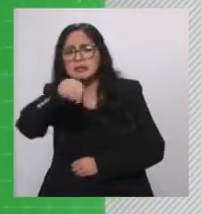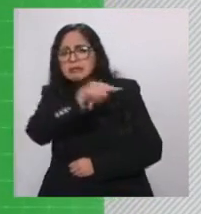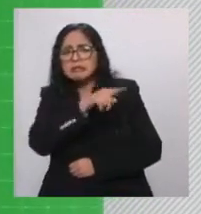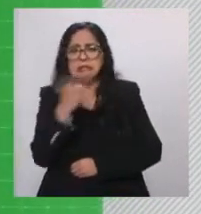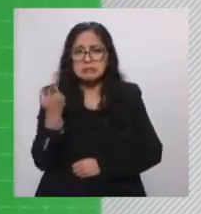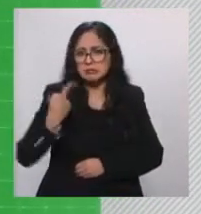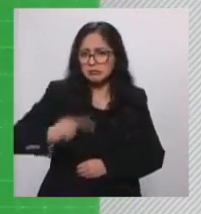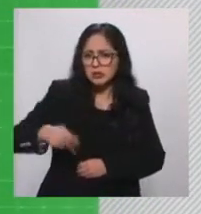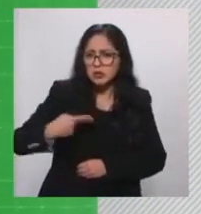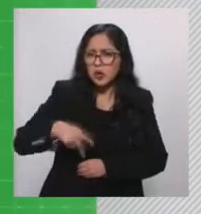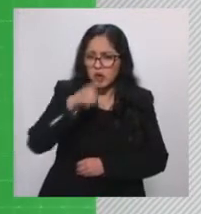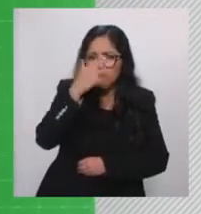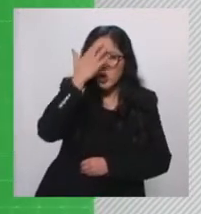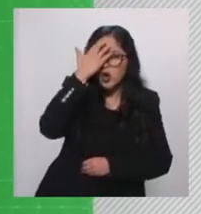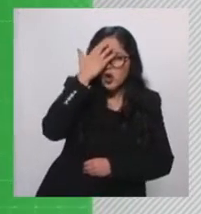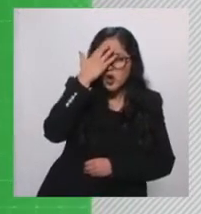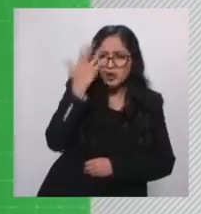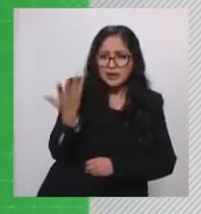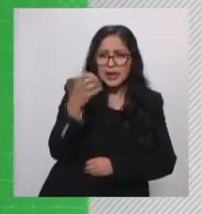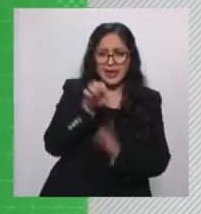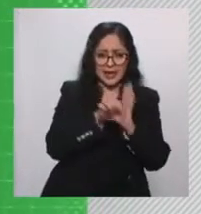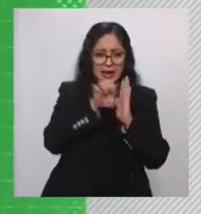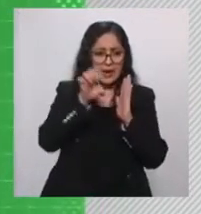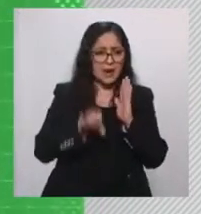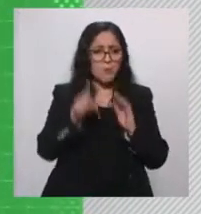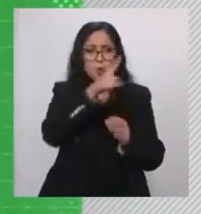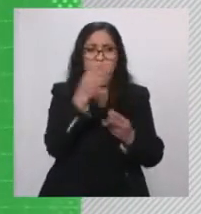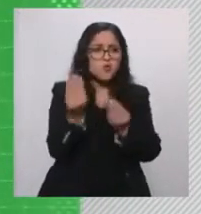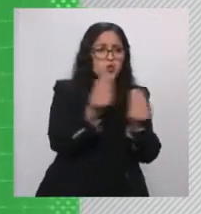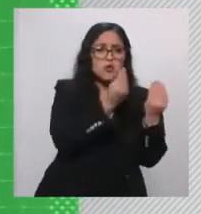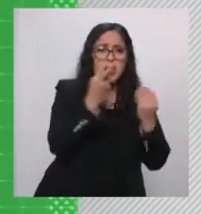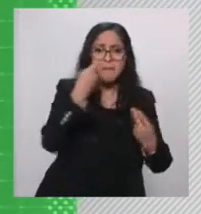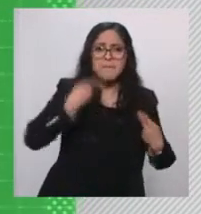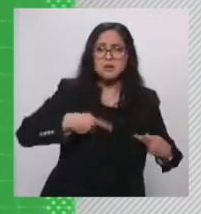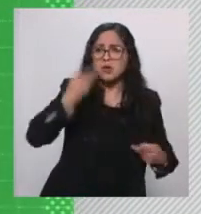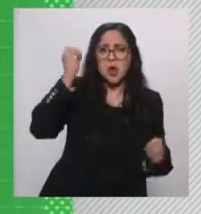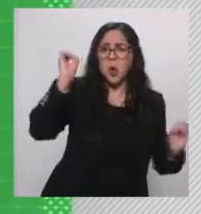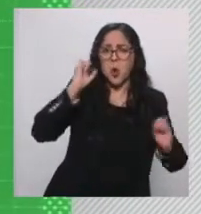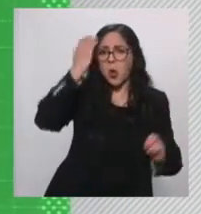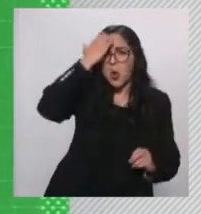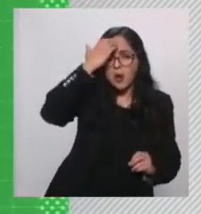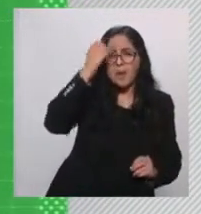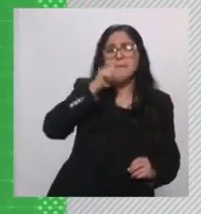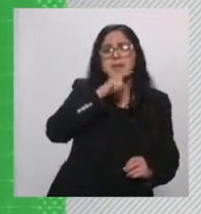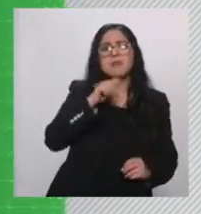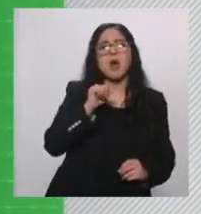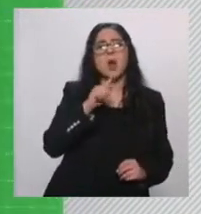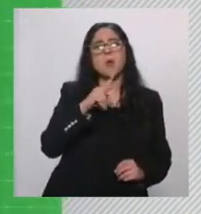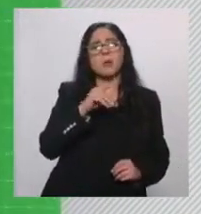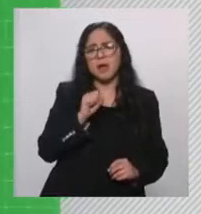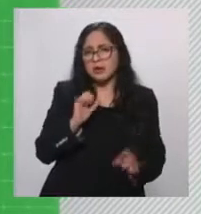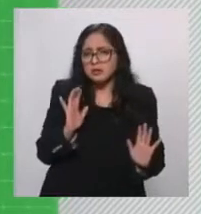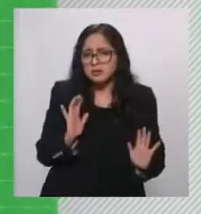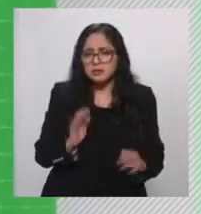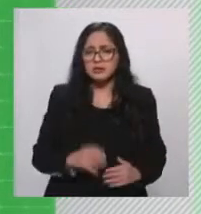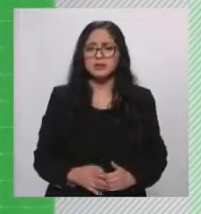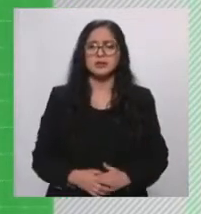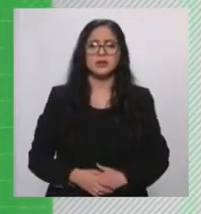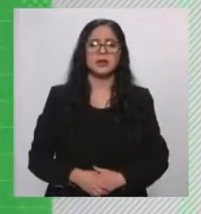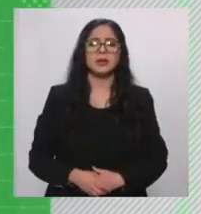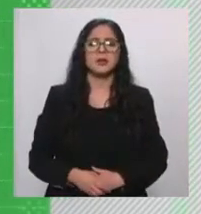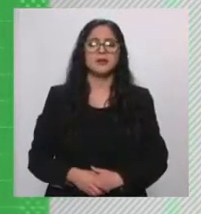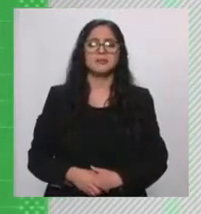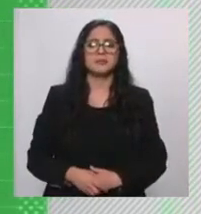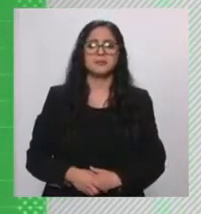ubique, porque tampoco es que sean como tan conocidos. Incluso también pensaría en las alubias. Sí, las alubias